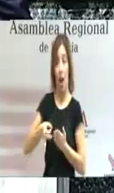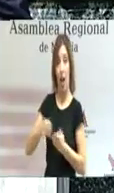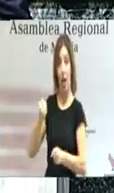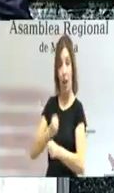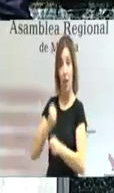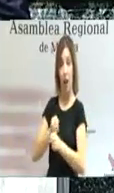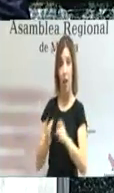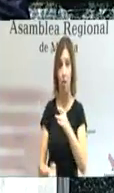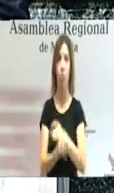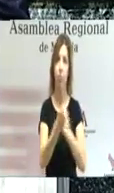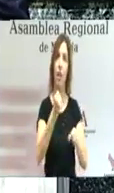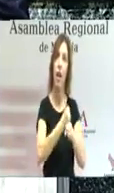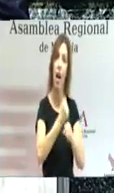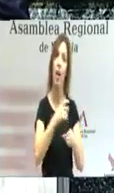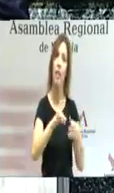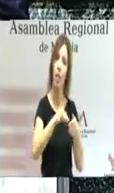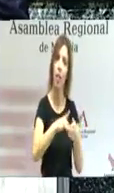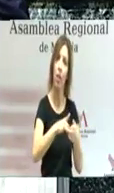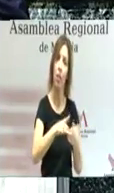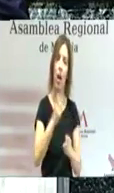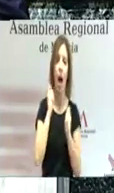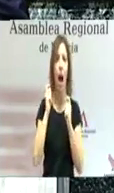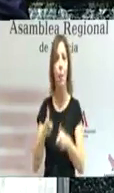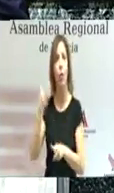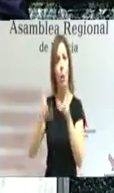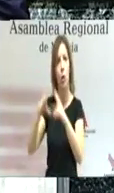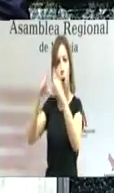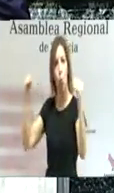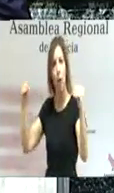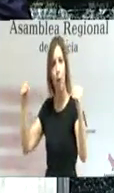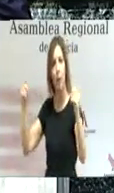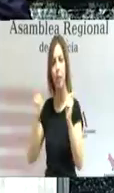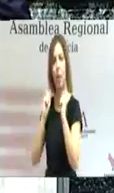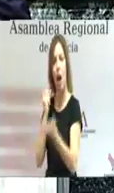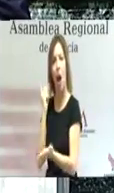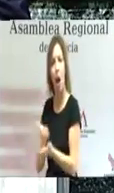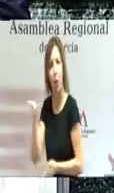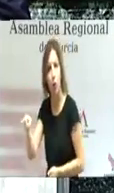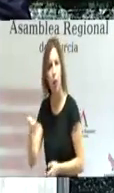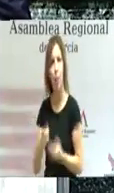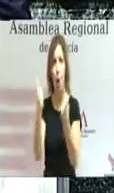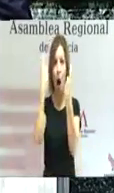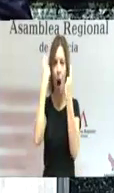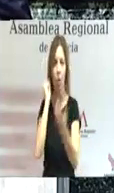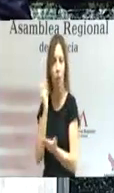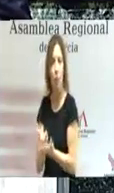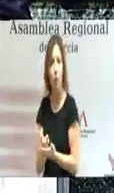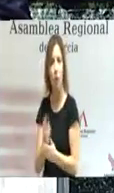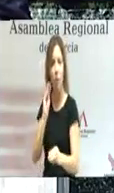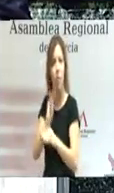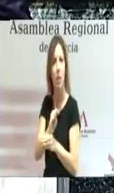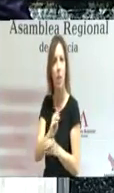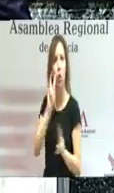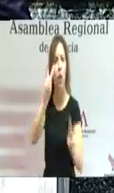empleo y apostando por el talento y la capacidad de nuestros universitarios, de nuestros alumnos, invirtiendo en innovación en tecnología